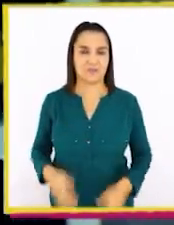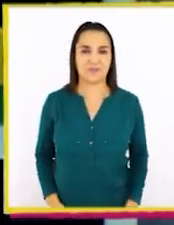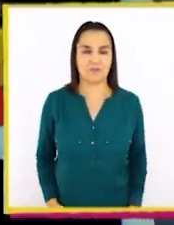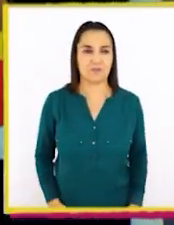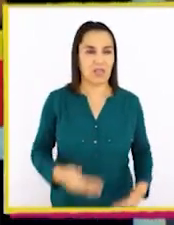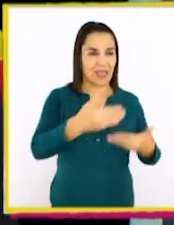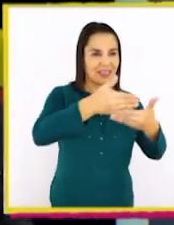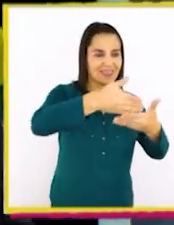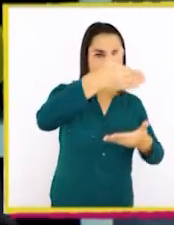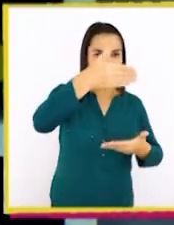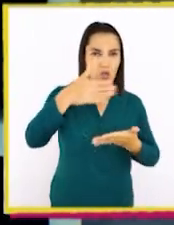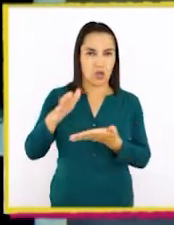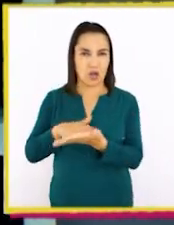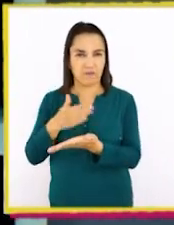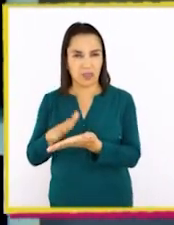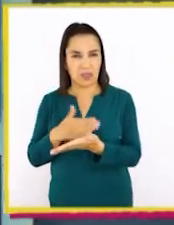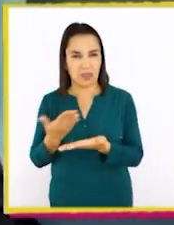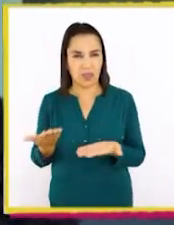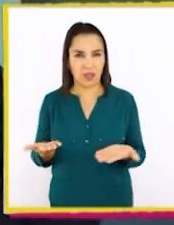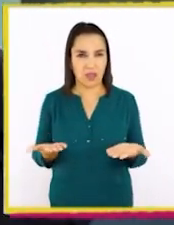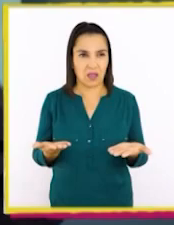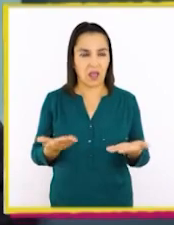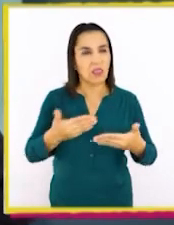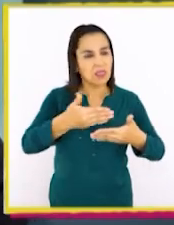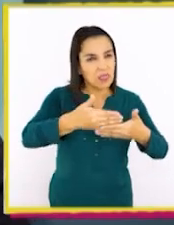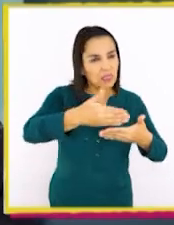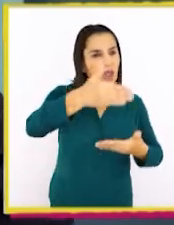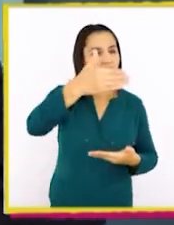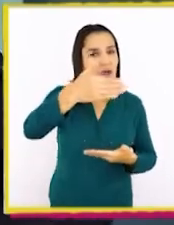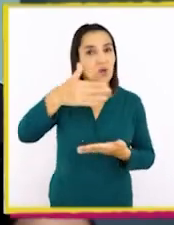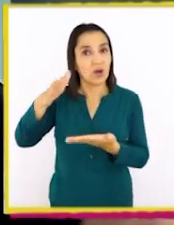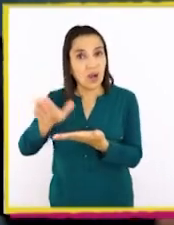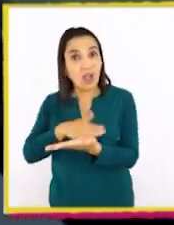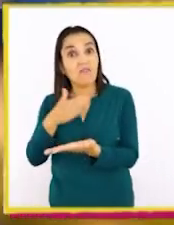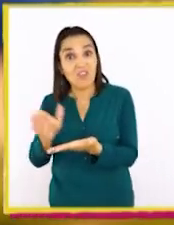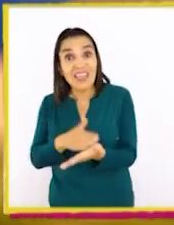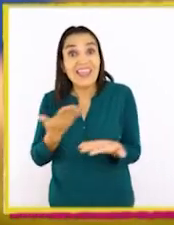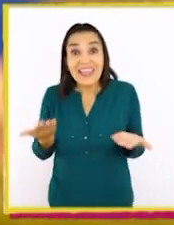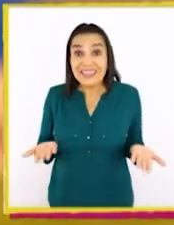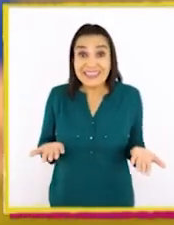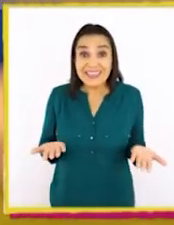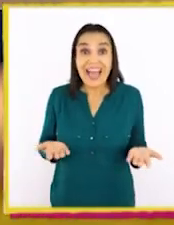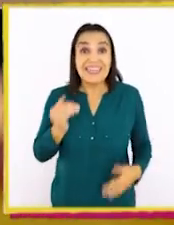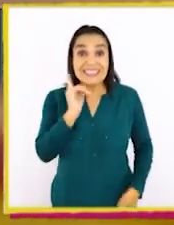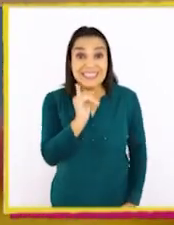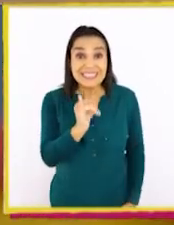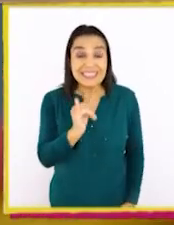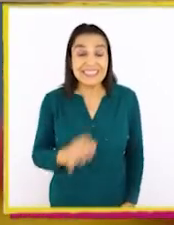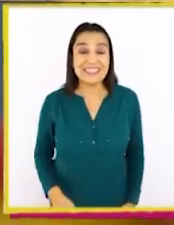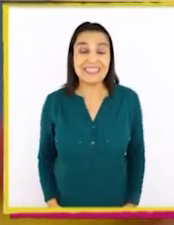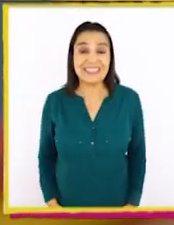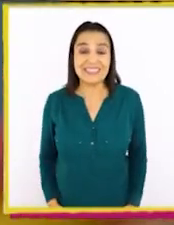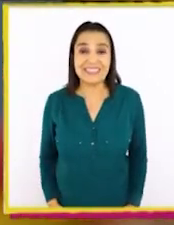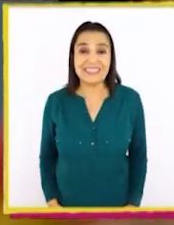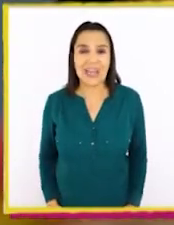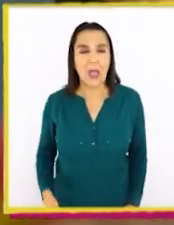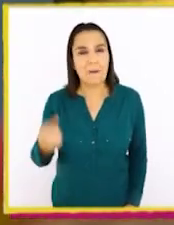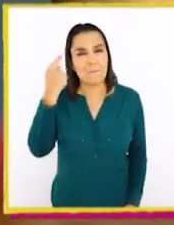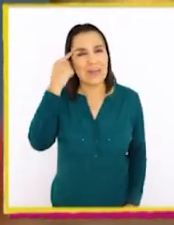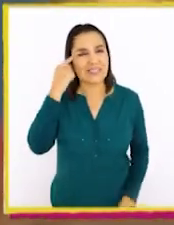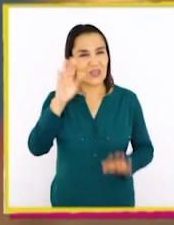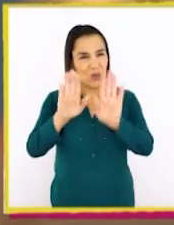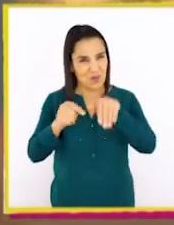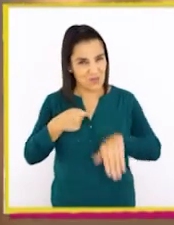¿Diarios y revistas? ¡Diarios y revistas! ¡Claro! Están